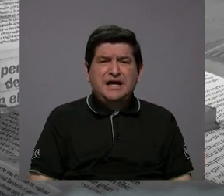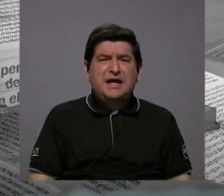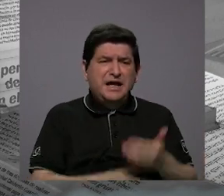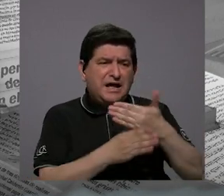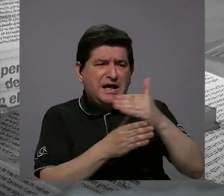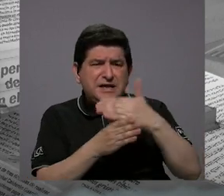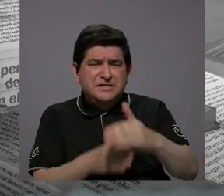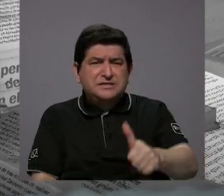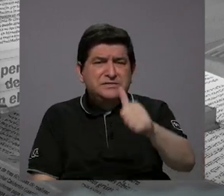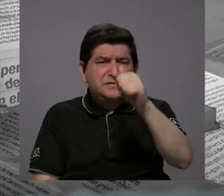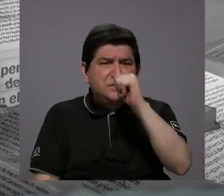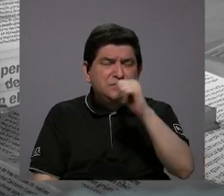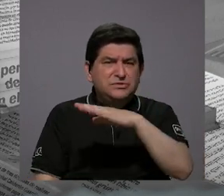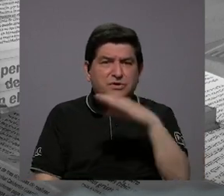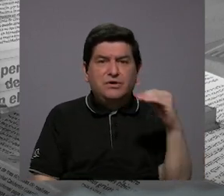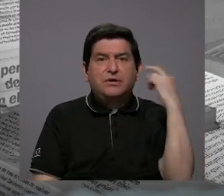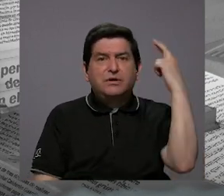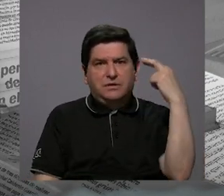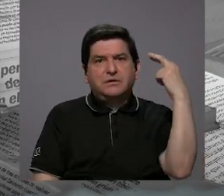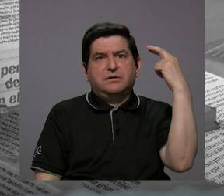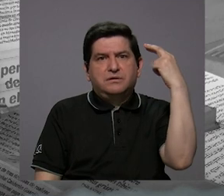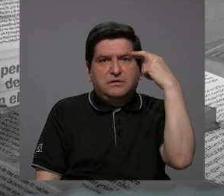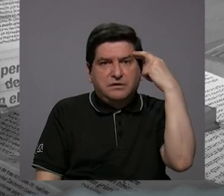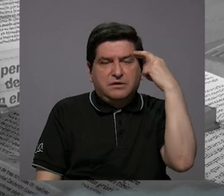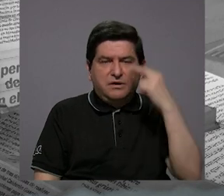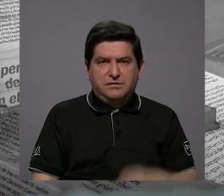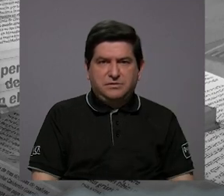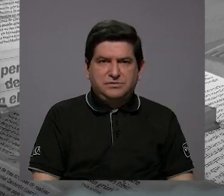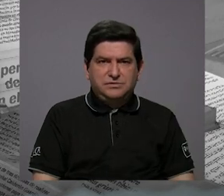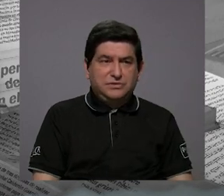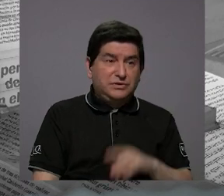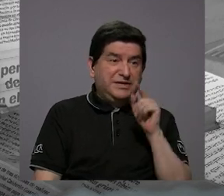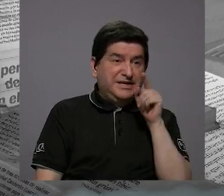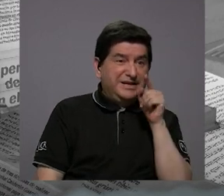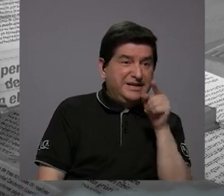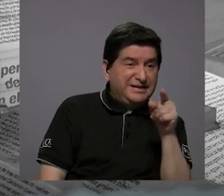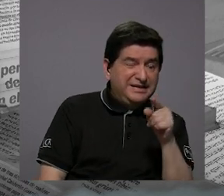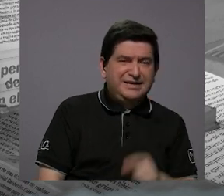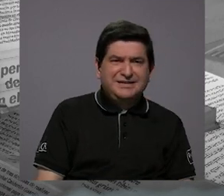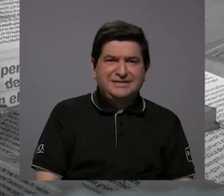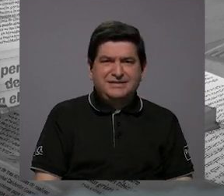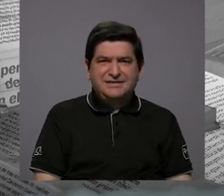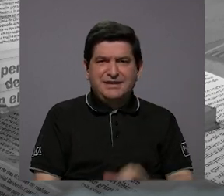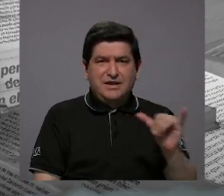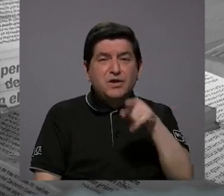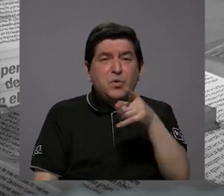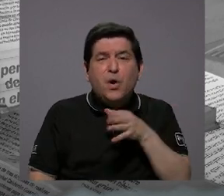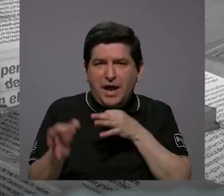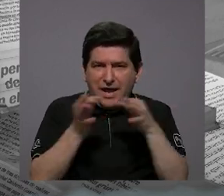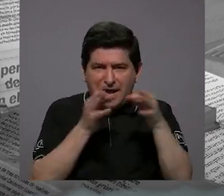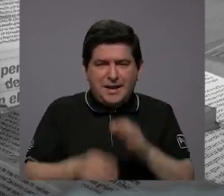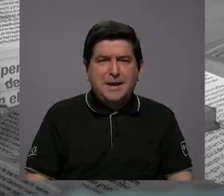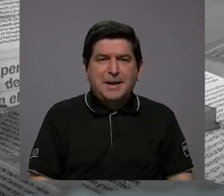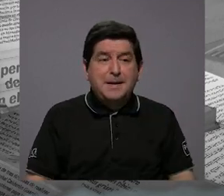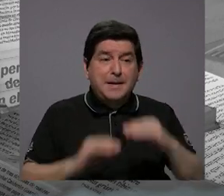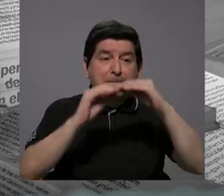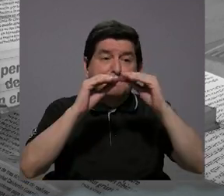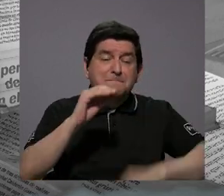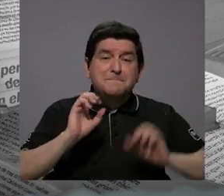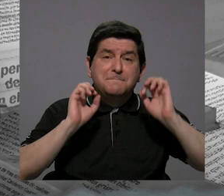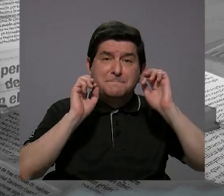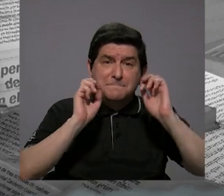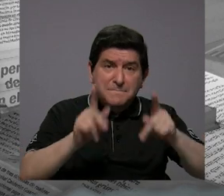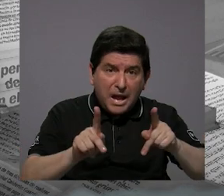a abastecimiento de aguas y por ende hay, bueno, como usted también explicaba, hay menos